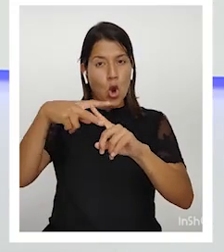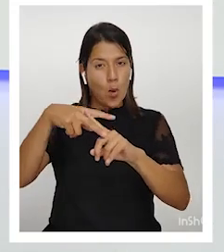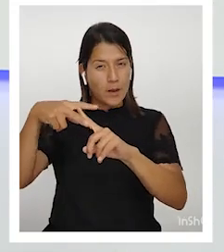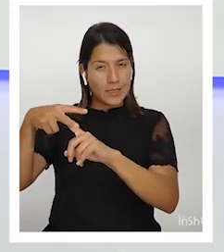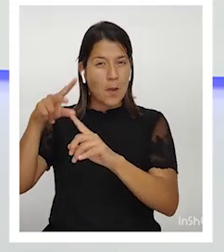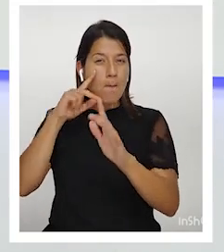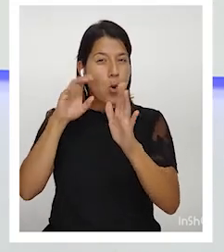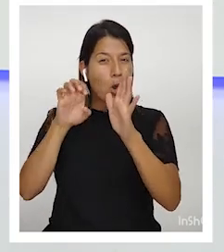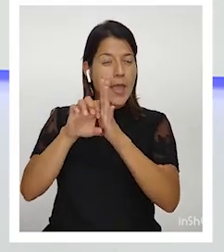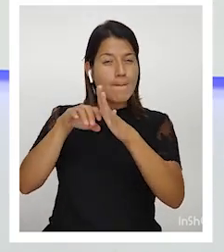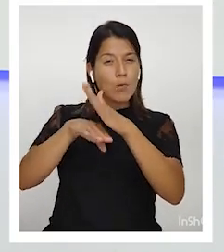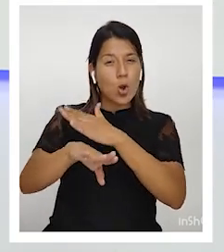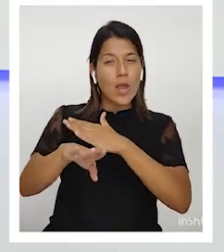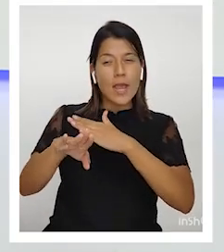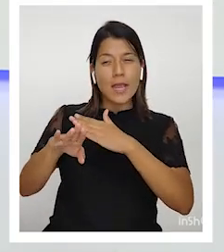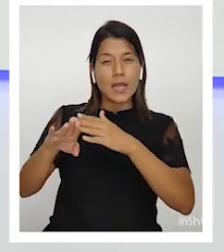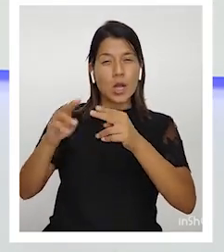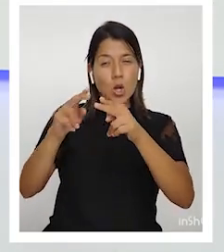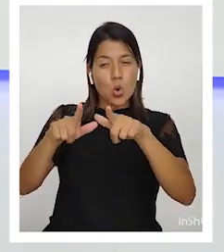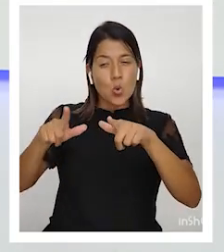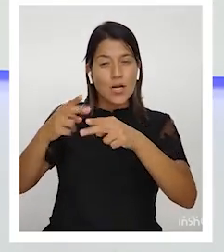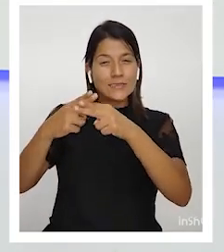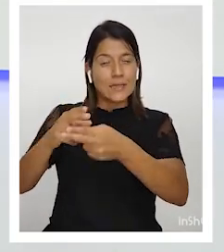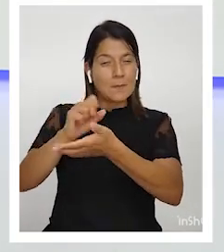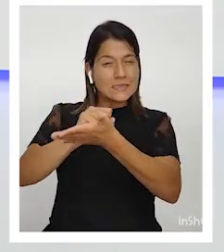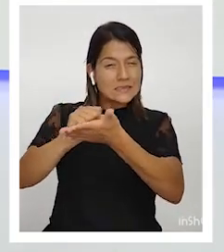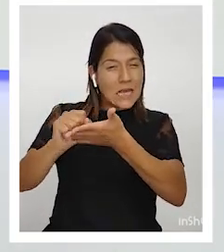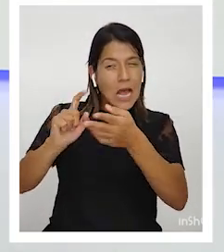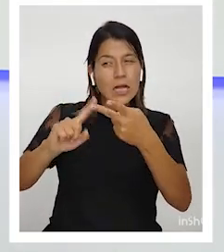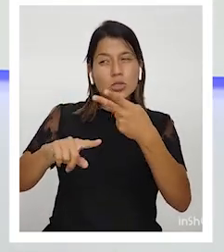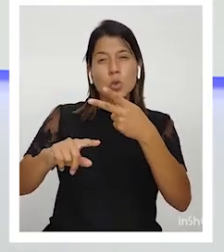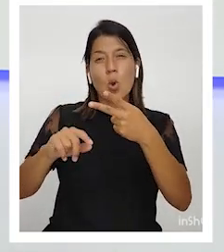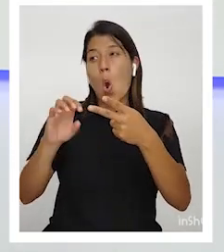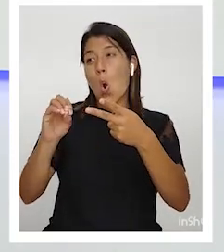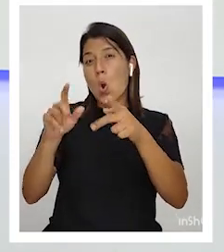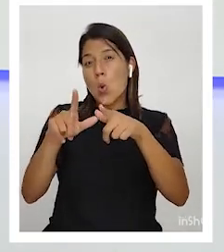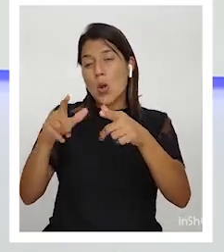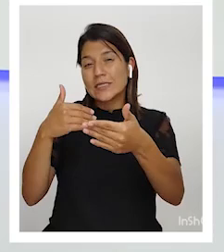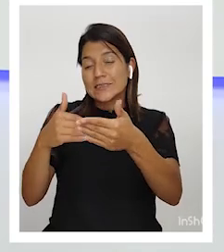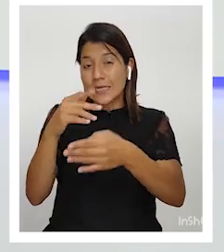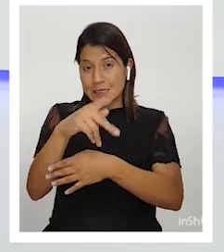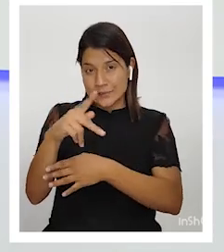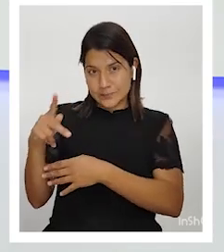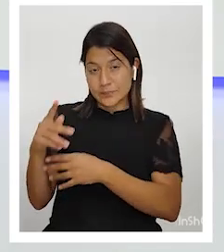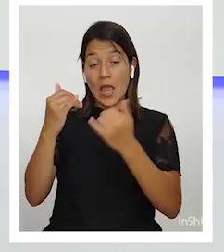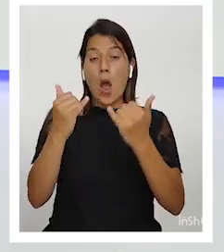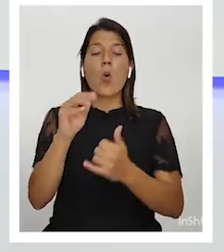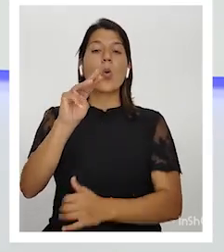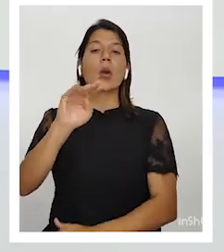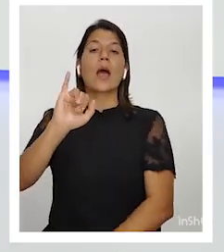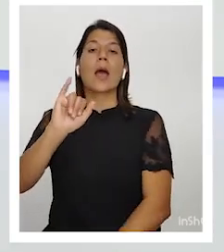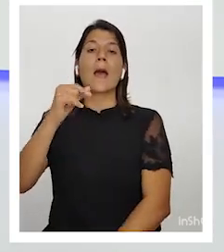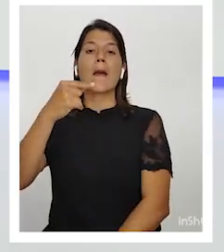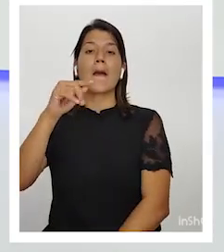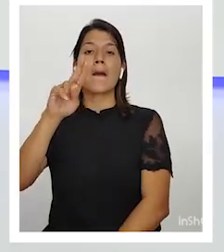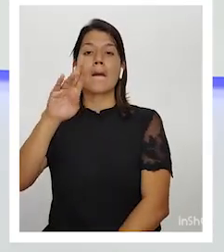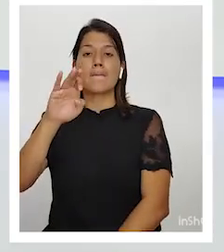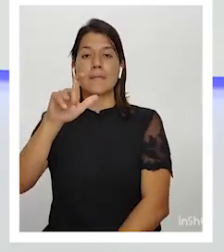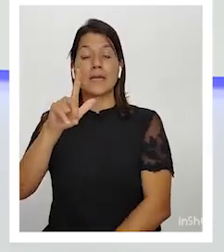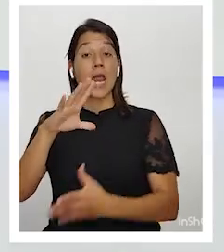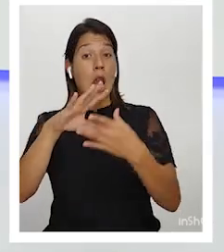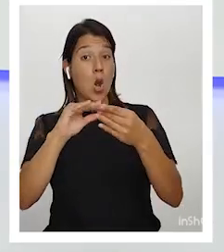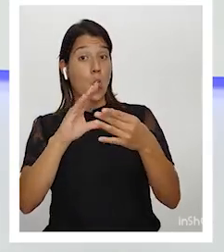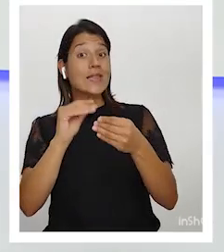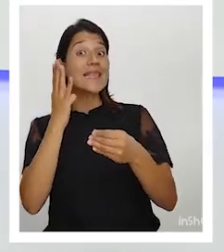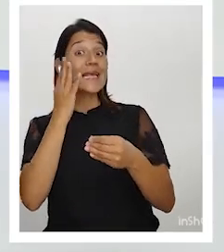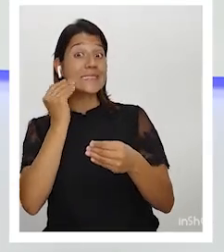en la zona de Los Santos, en algunas zonas costeras. Don Miguel nos va a relatar un poco experiencias vividas